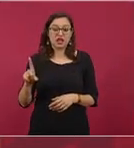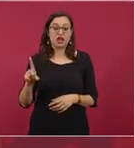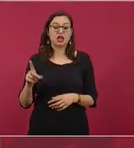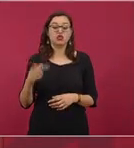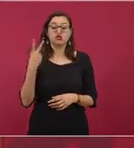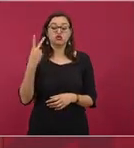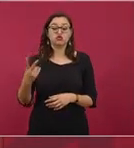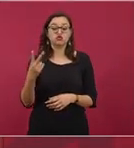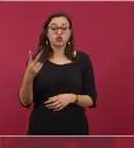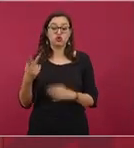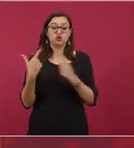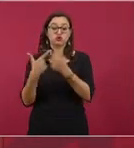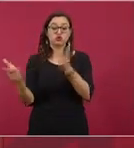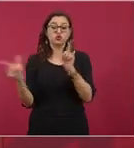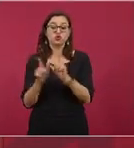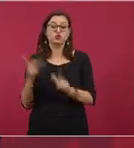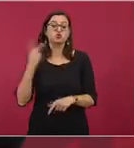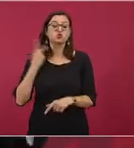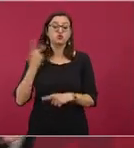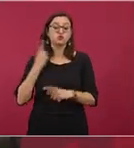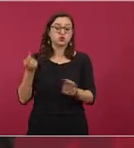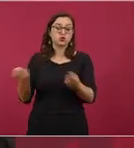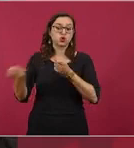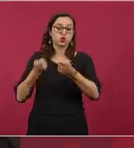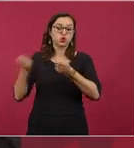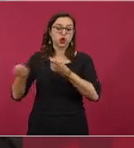de dos partidos que eran lo mismo